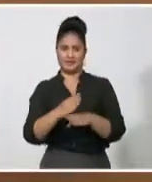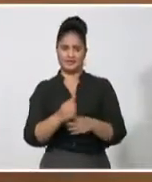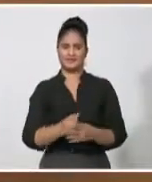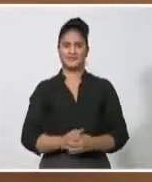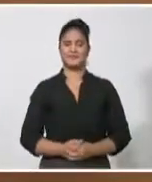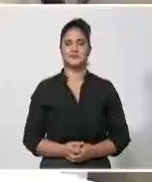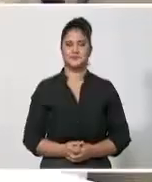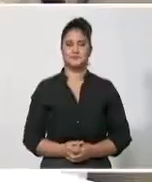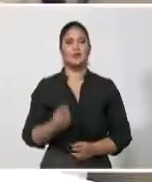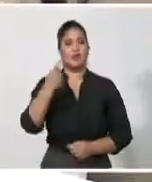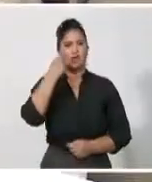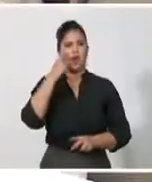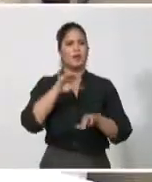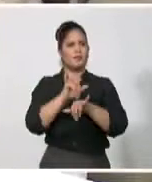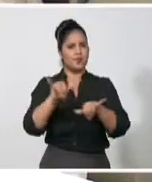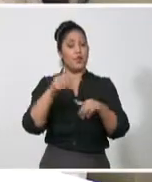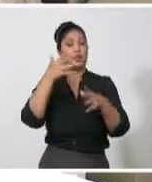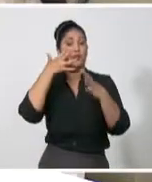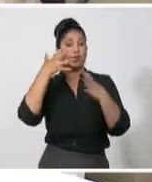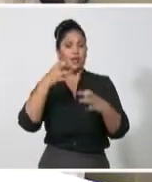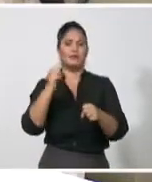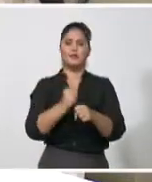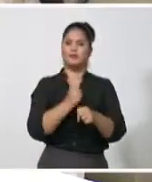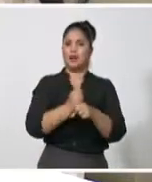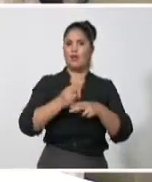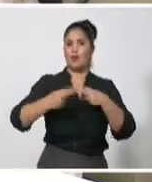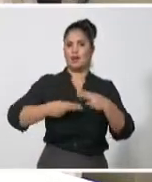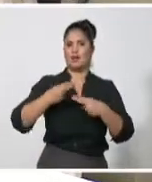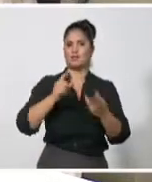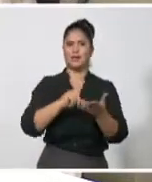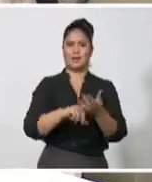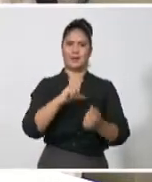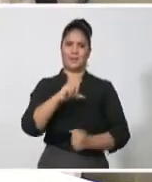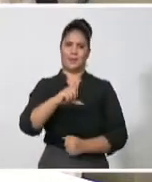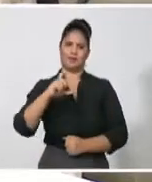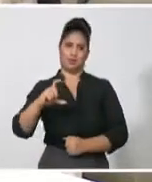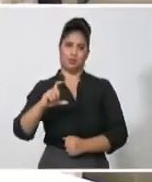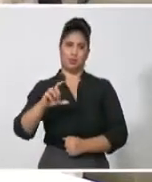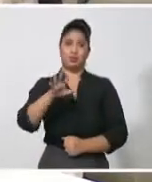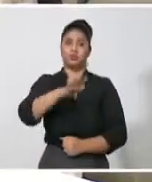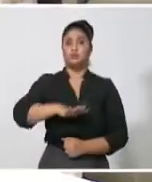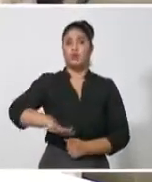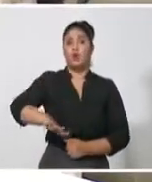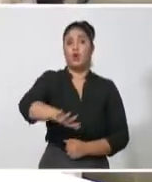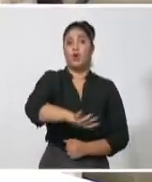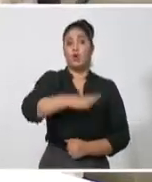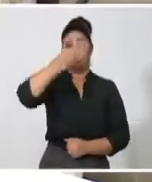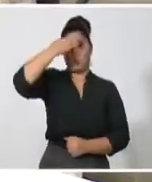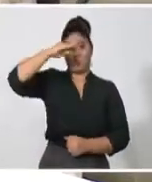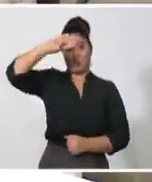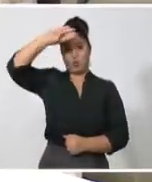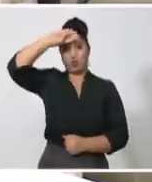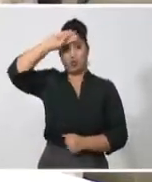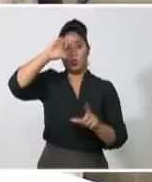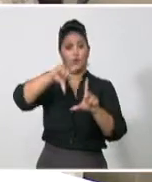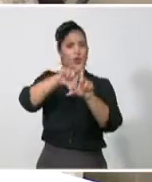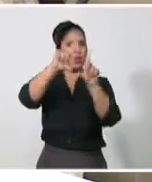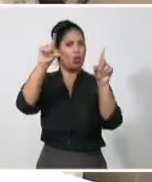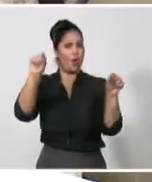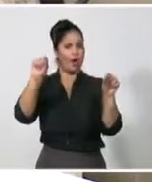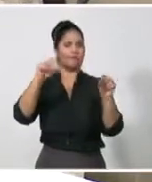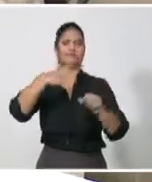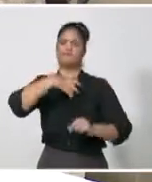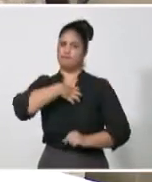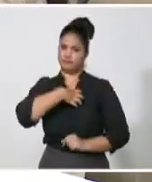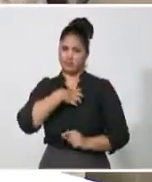partido en la defensa de la revolución. El Partido Comunista de Cuba somos todos. Somos todos los militantes. Somos